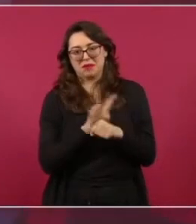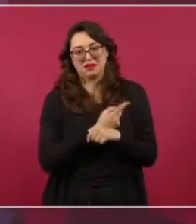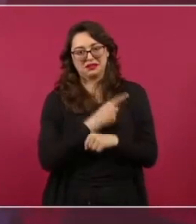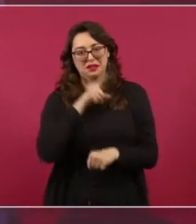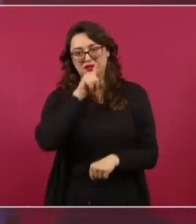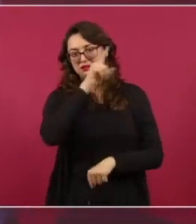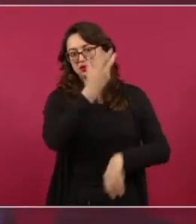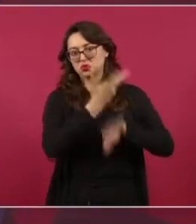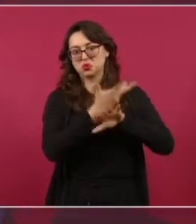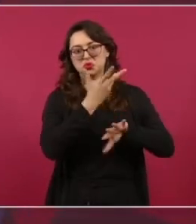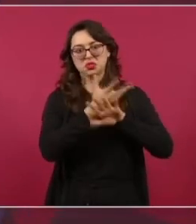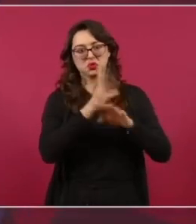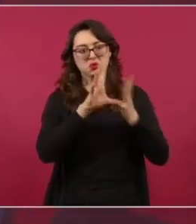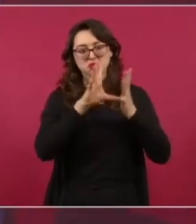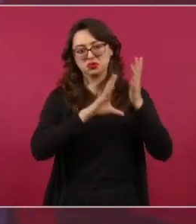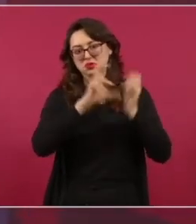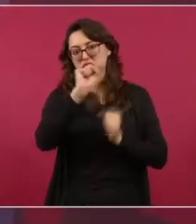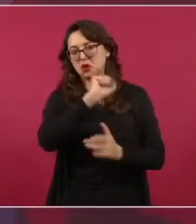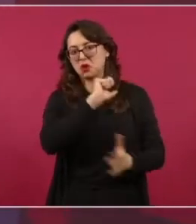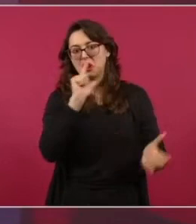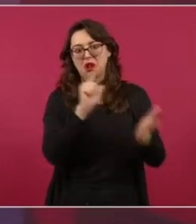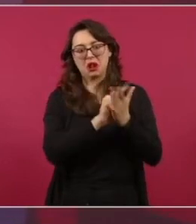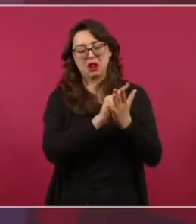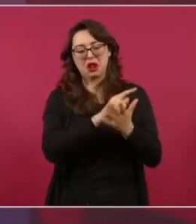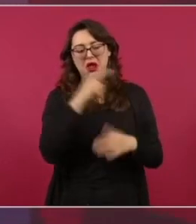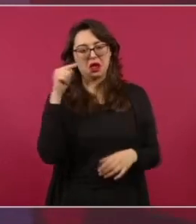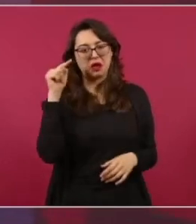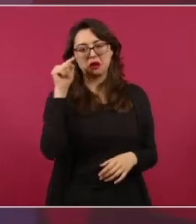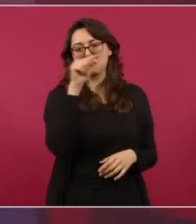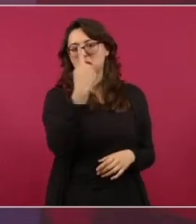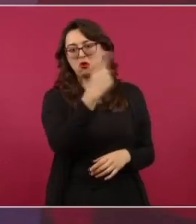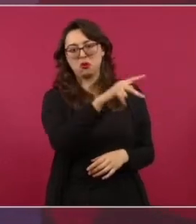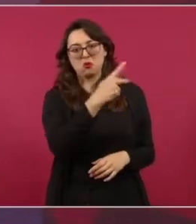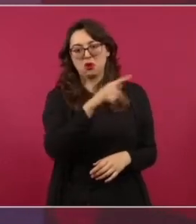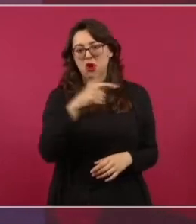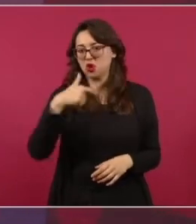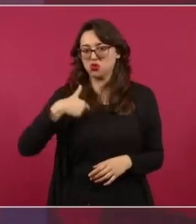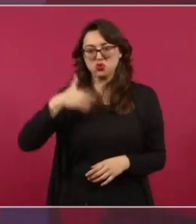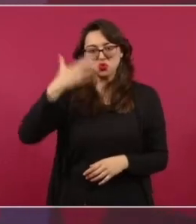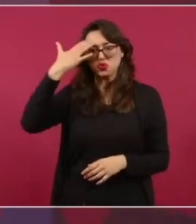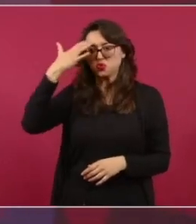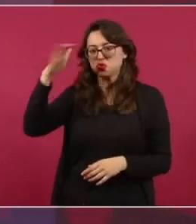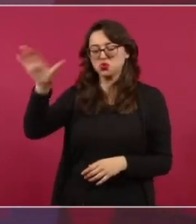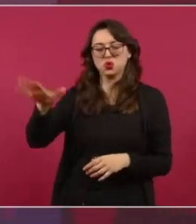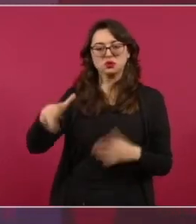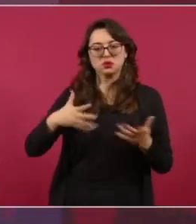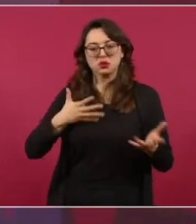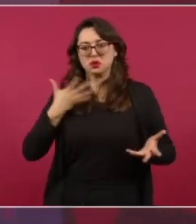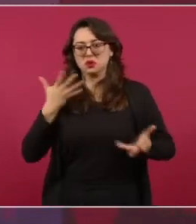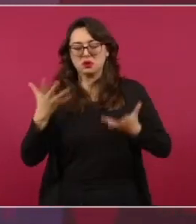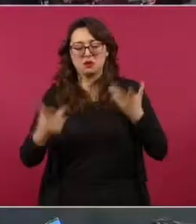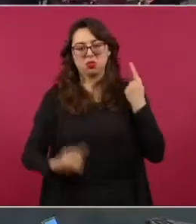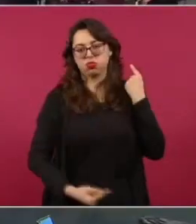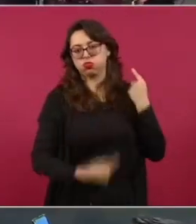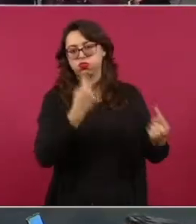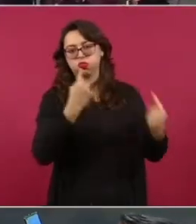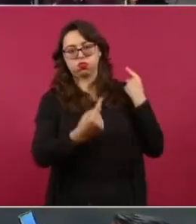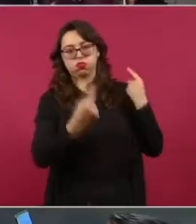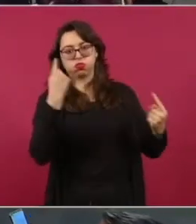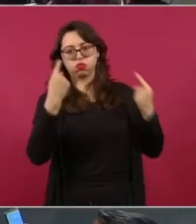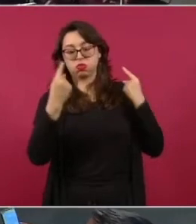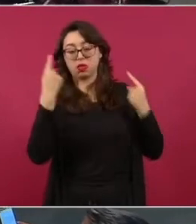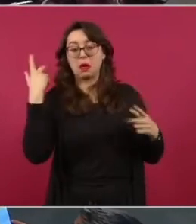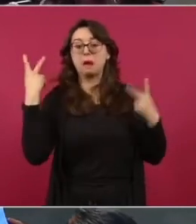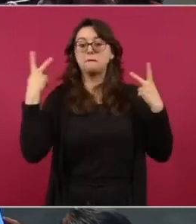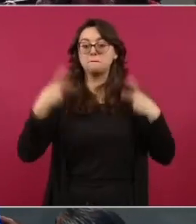o lo que establecen las leyes ciudadanas de Estados Unidos, que allá, aunque esté alguien juzgado,